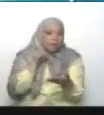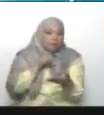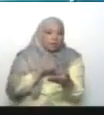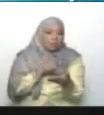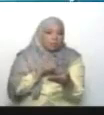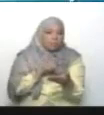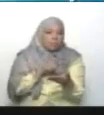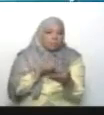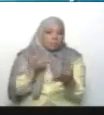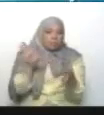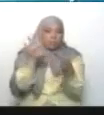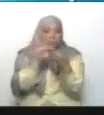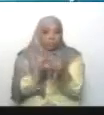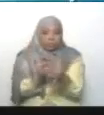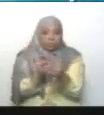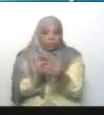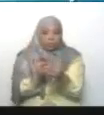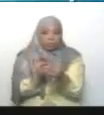Y luego se articuló.